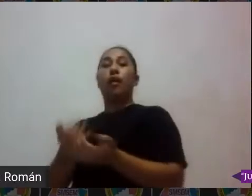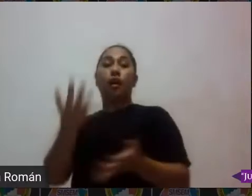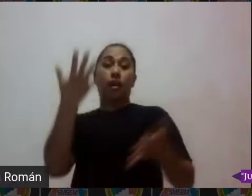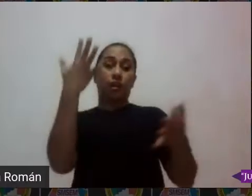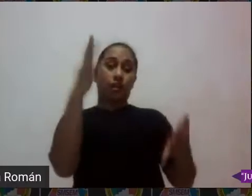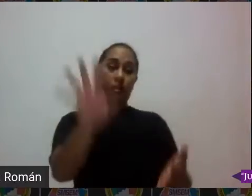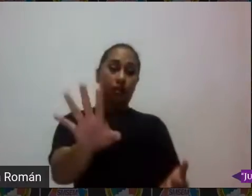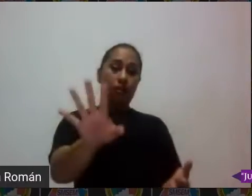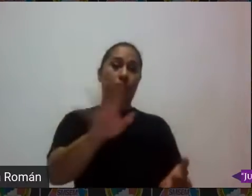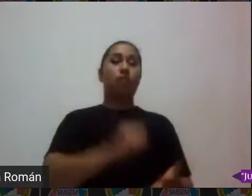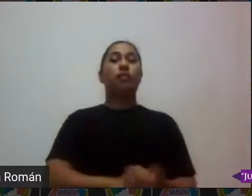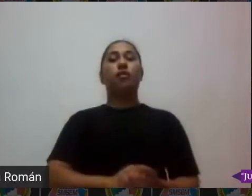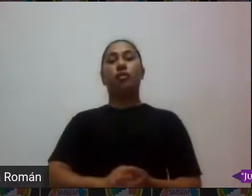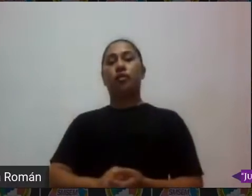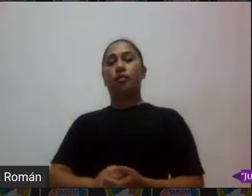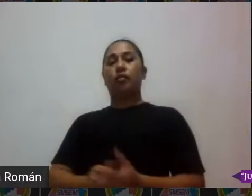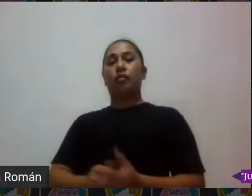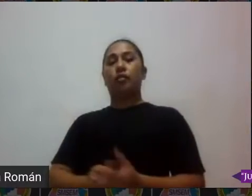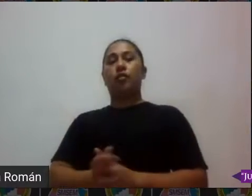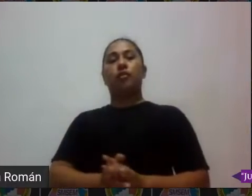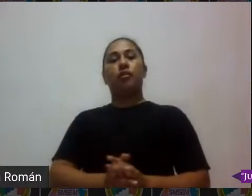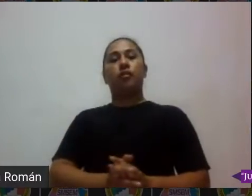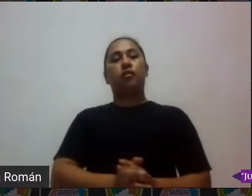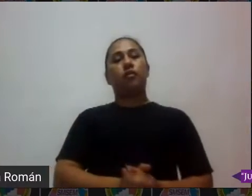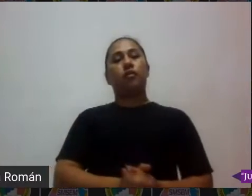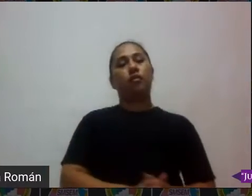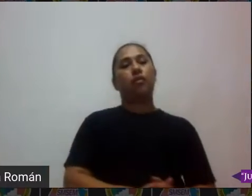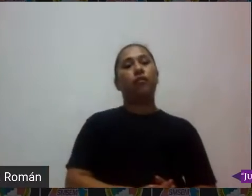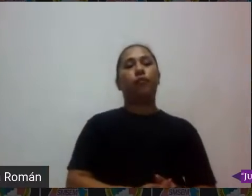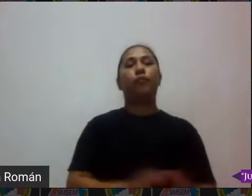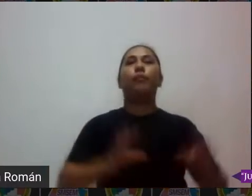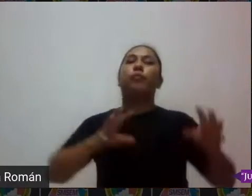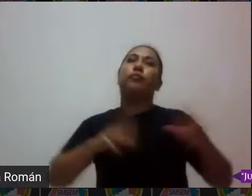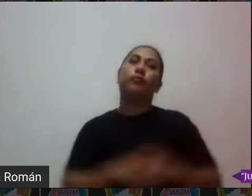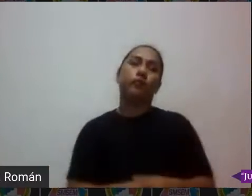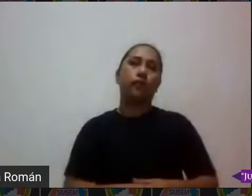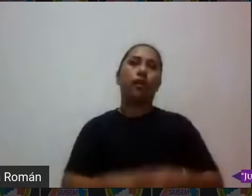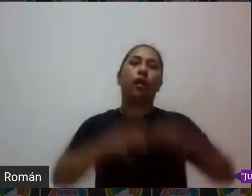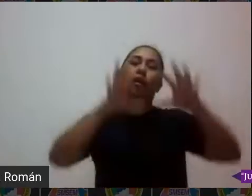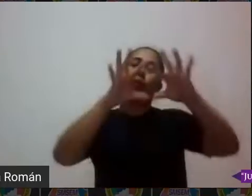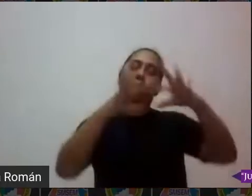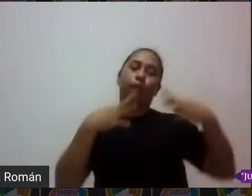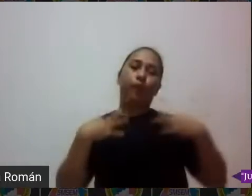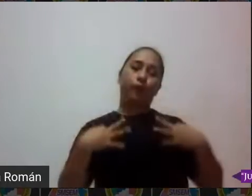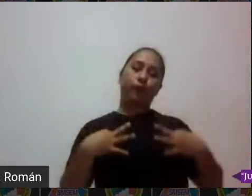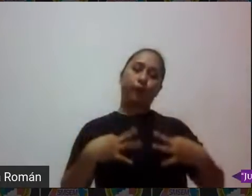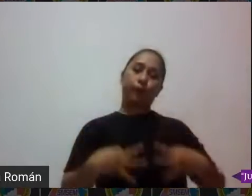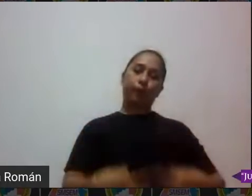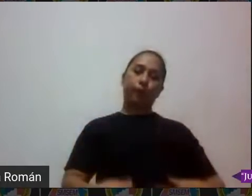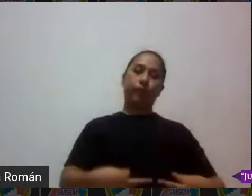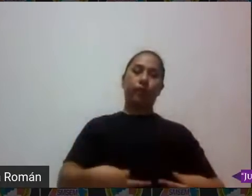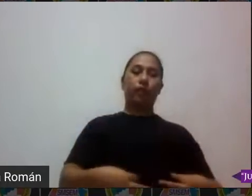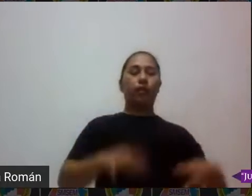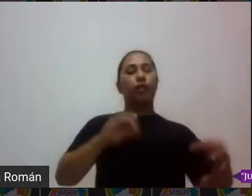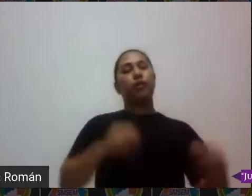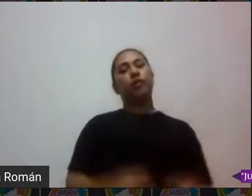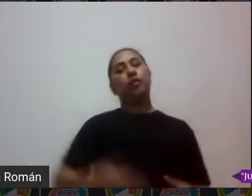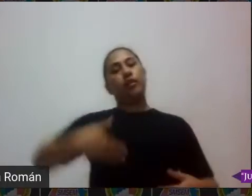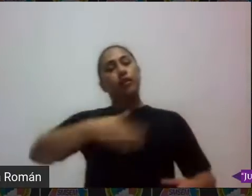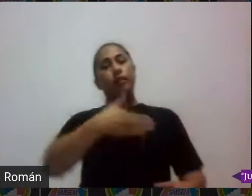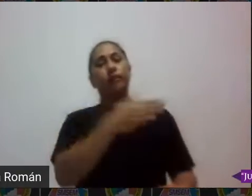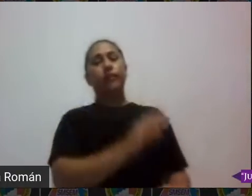porque le vas a hacer un traje a la medida y ojo si el pececito saca 10